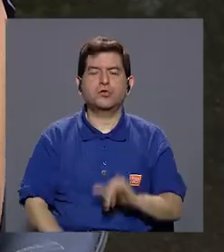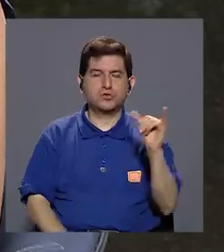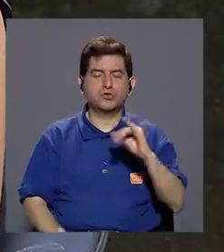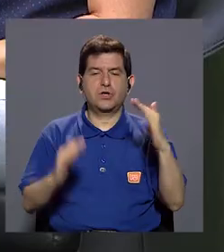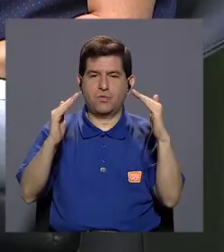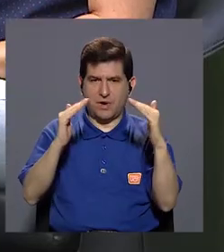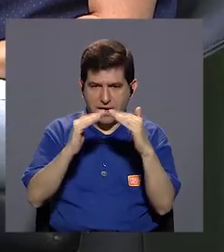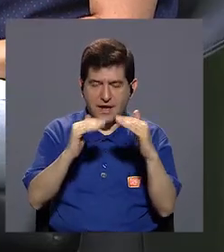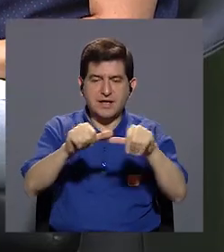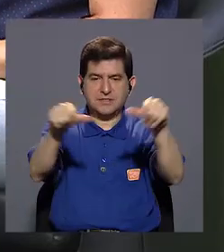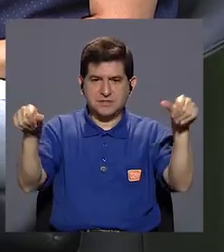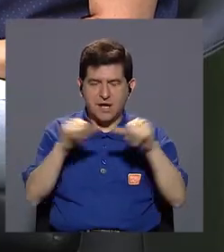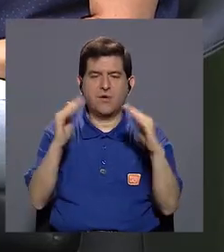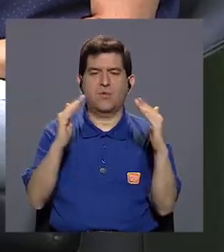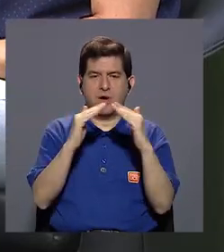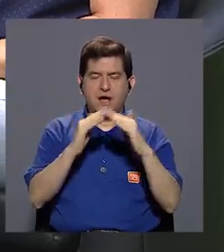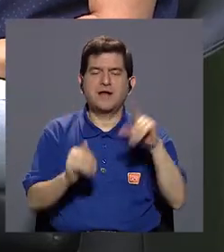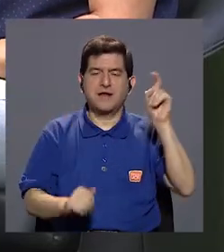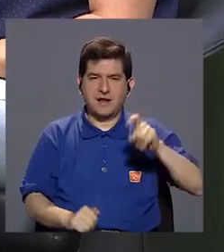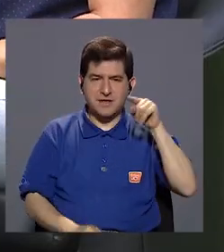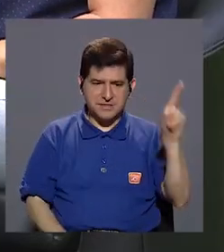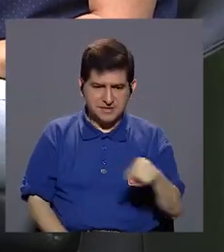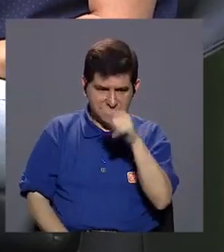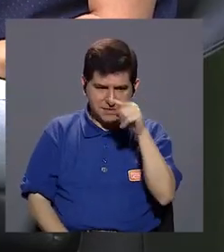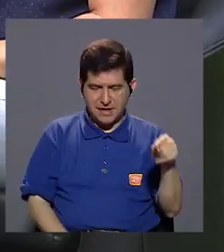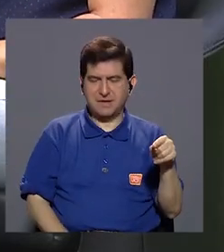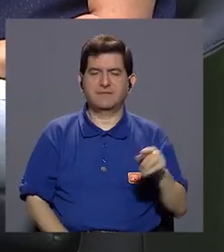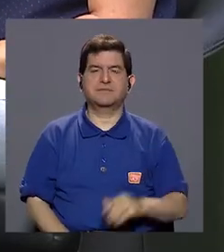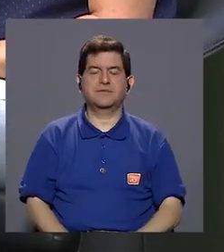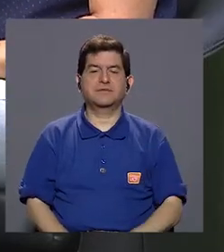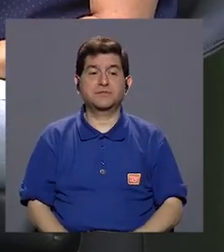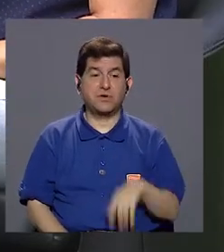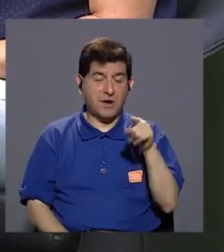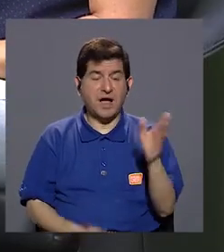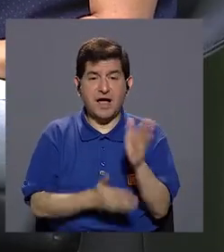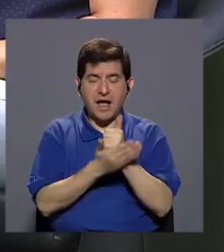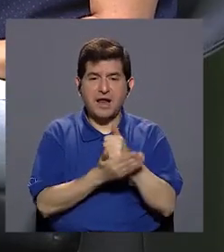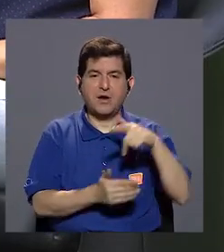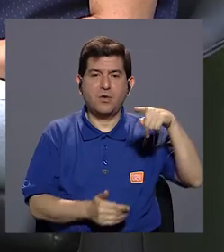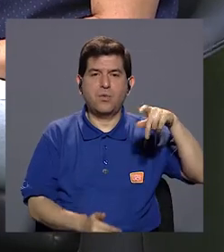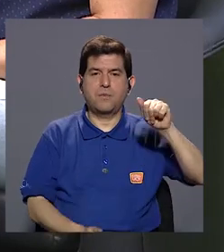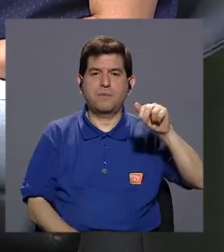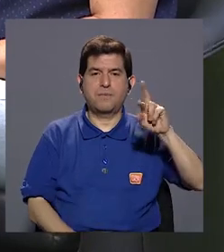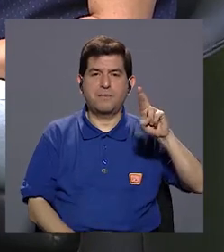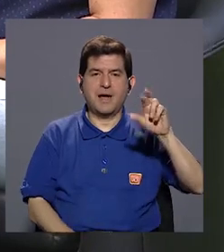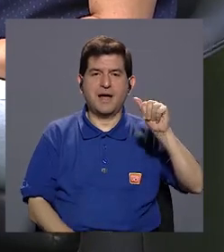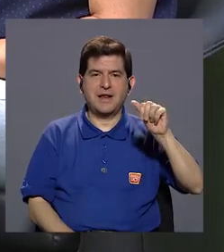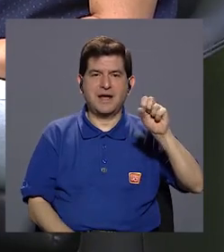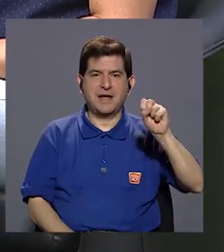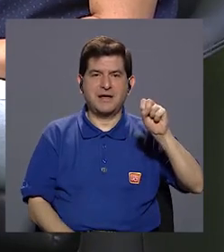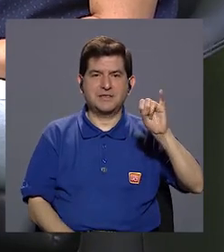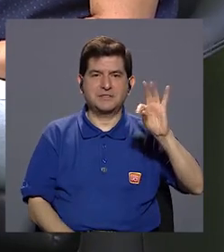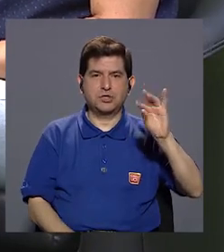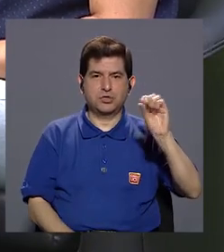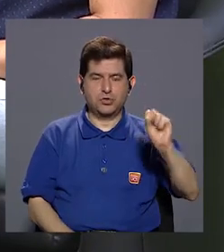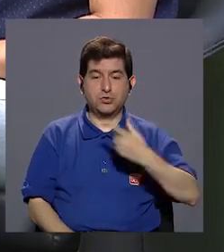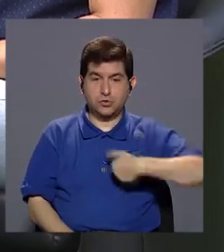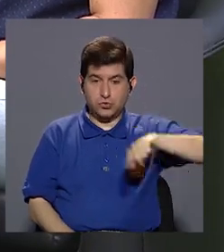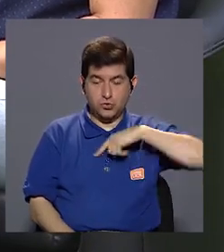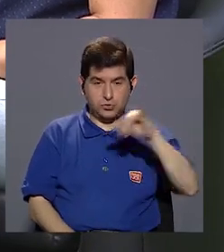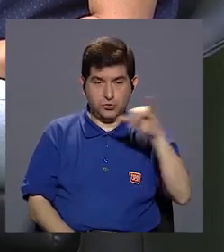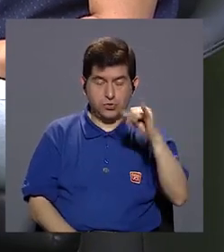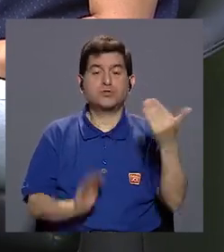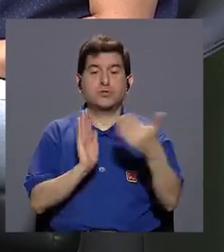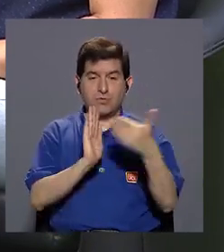casa o en una misma área deberían ser desparasitados, porque hay algunos parásitos que incluso compartimos con ellos, entonces nos pueden